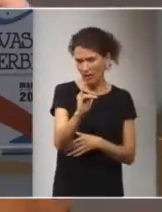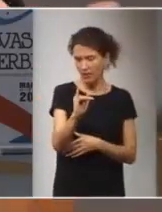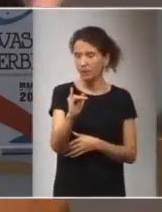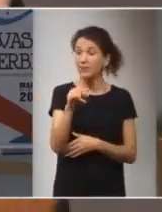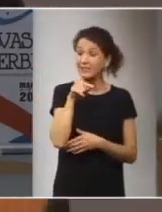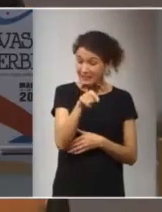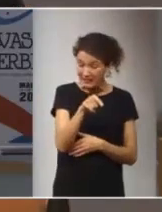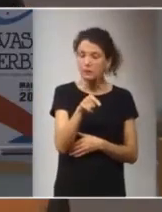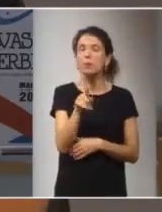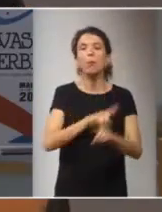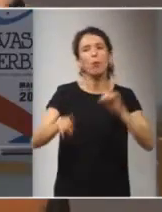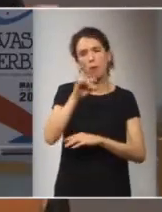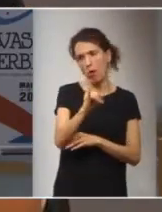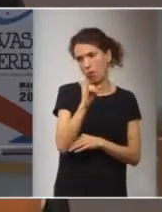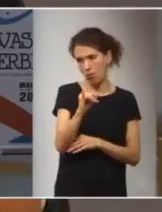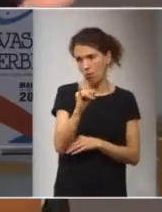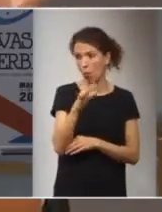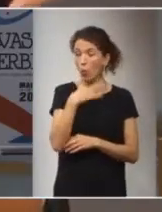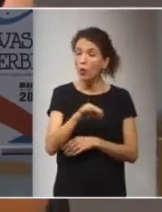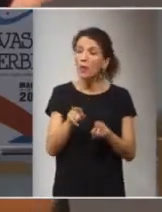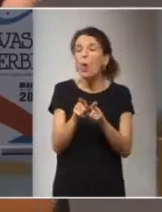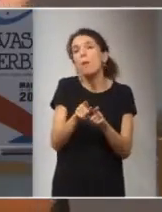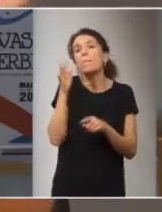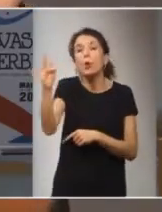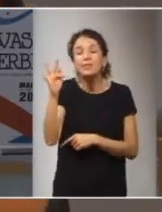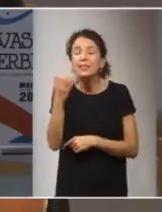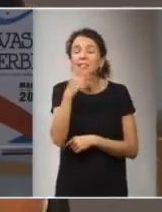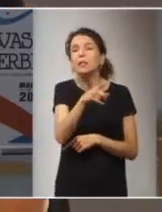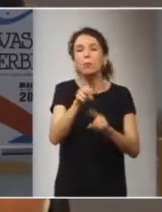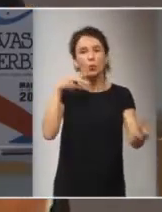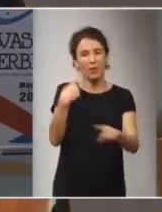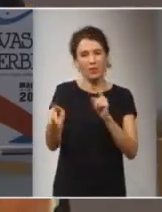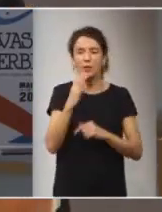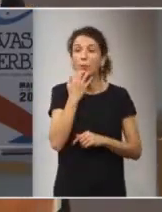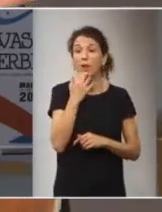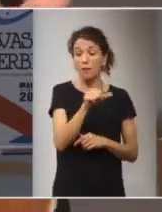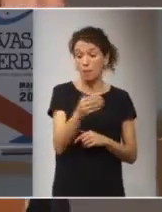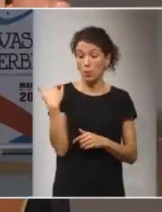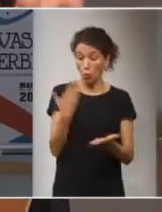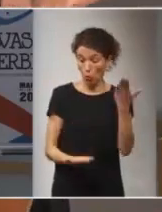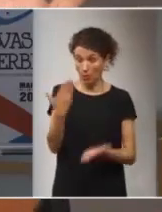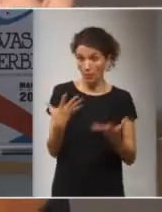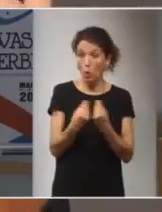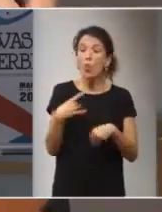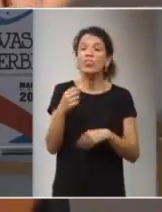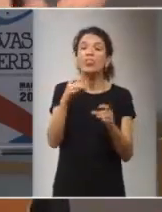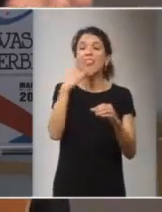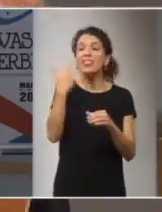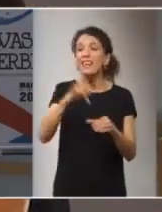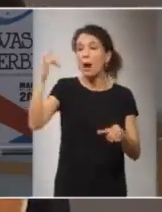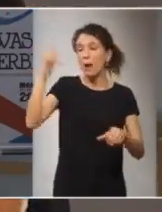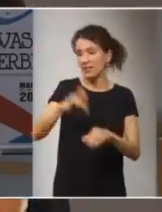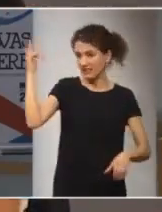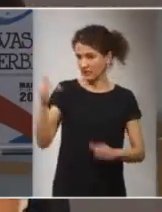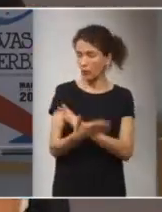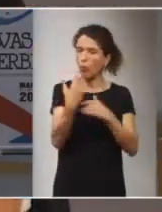ese es un problema que puede ser una virtud si lo vemos de otro modo por ejemplo la otra vez comparábamos con un diamante con muchas facetas